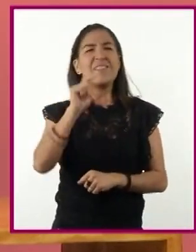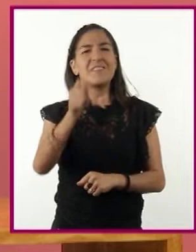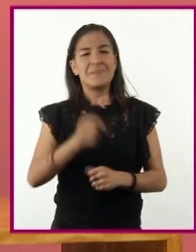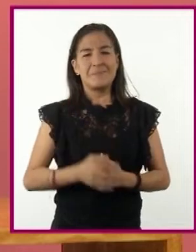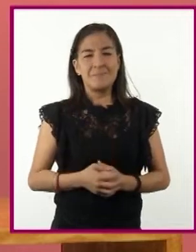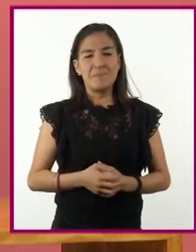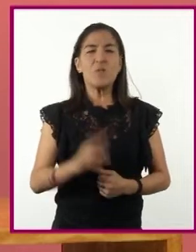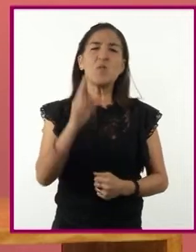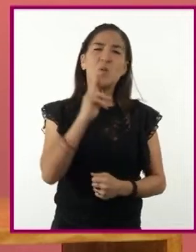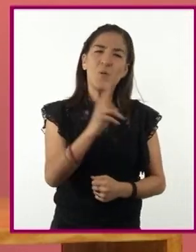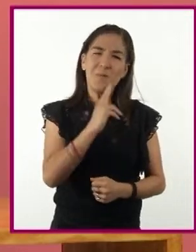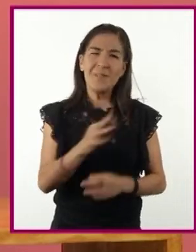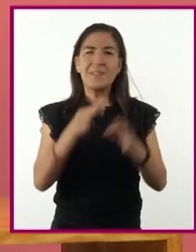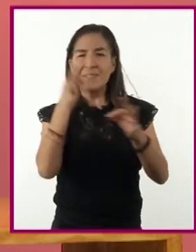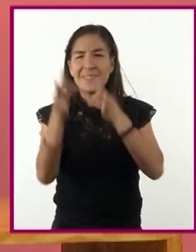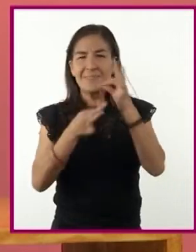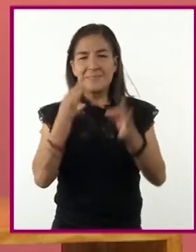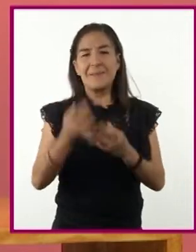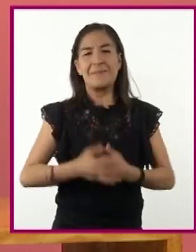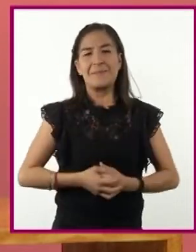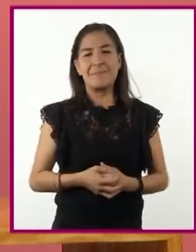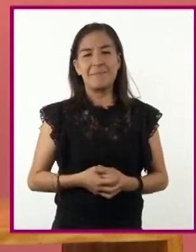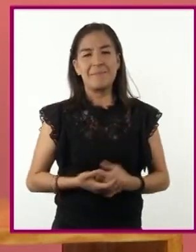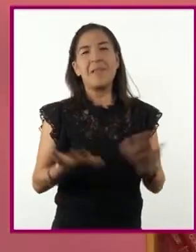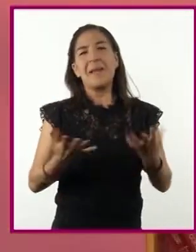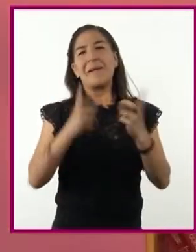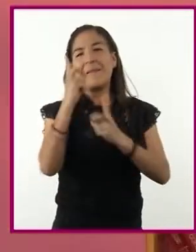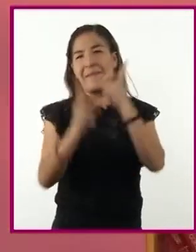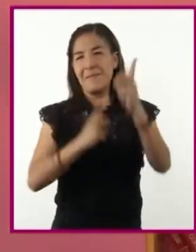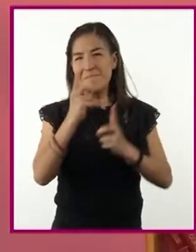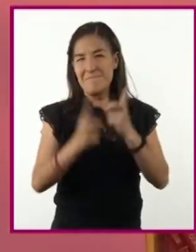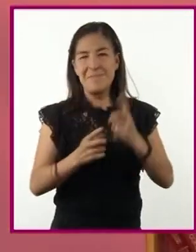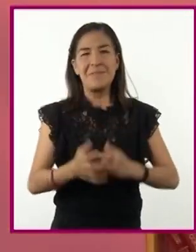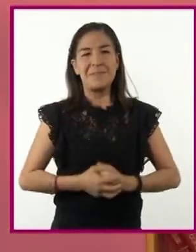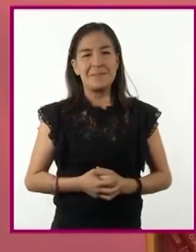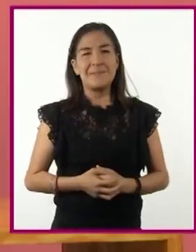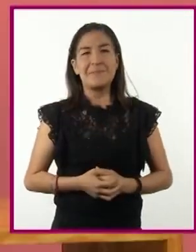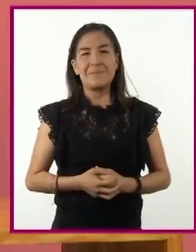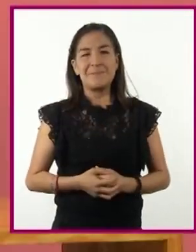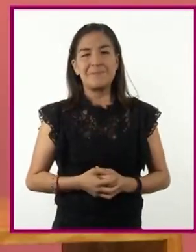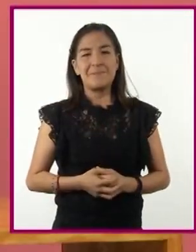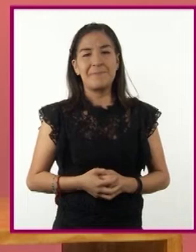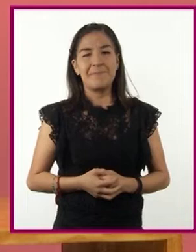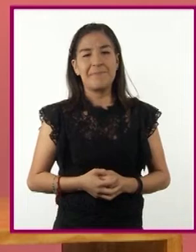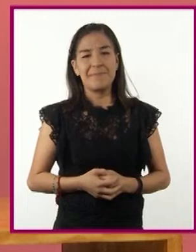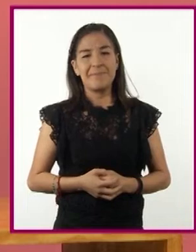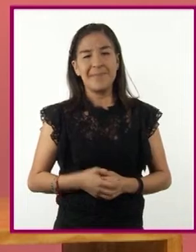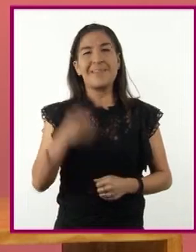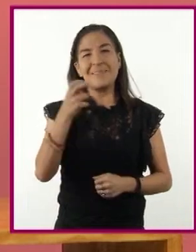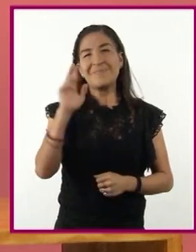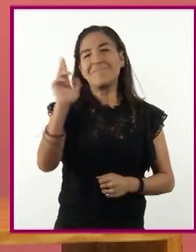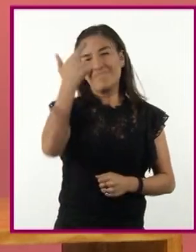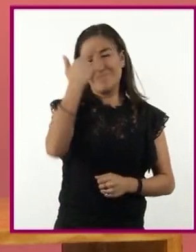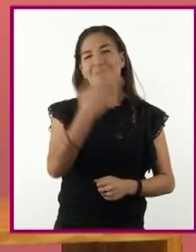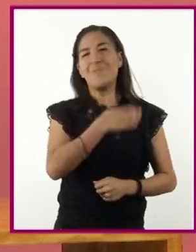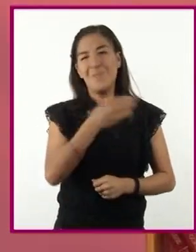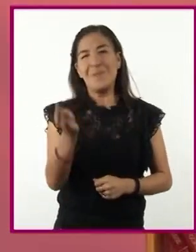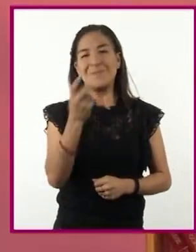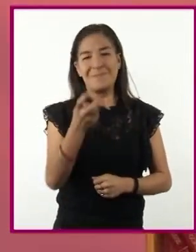estaciones de noticias o deportes. Así que son buenos recuerdos.